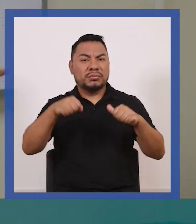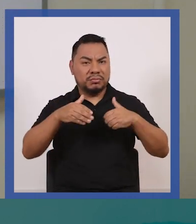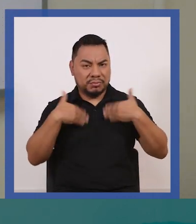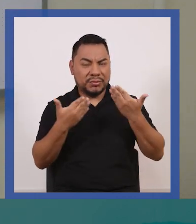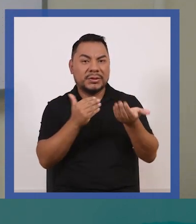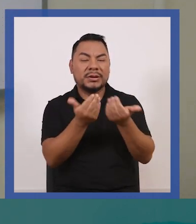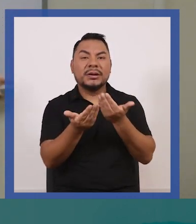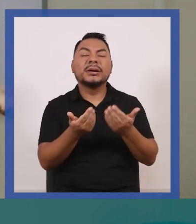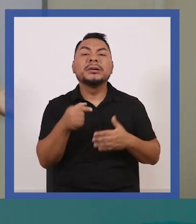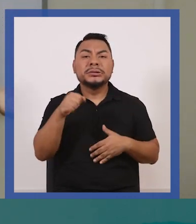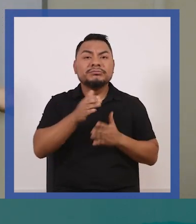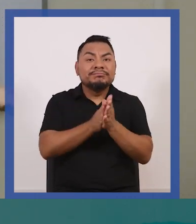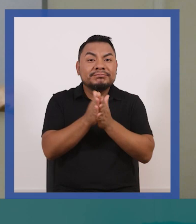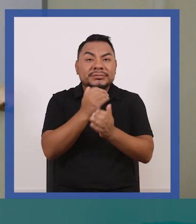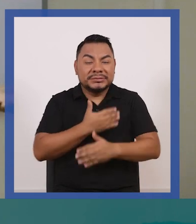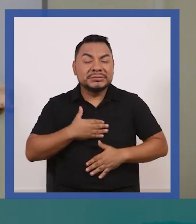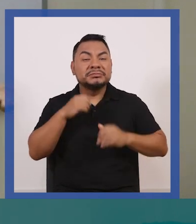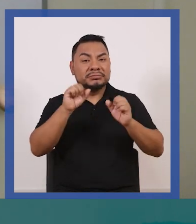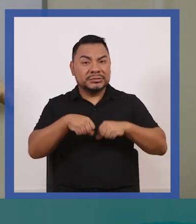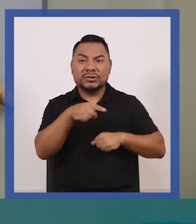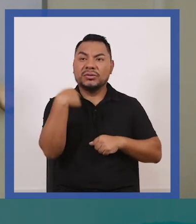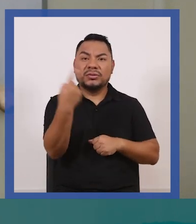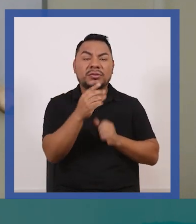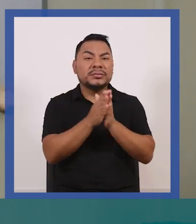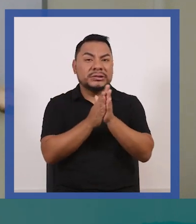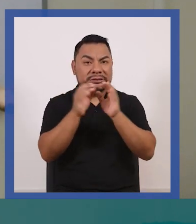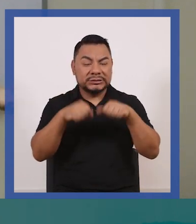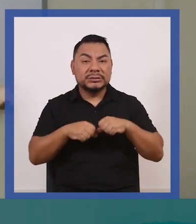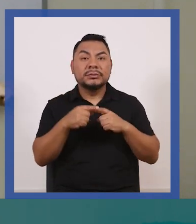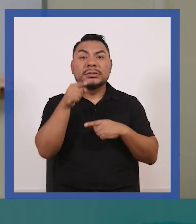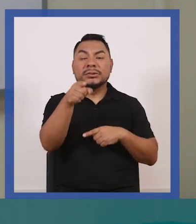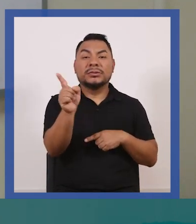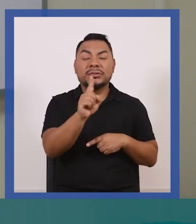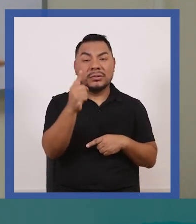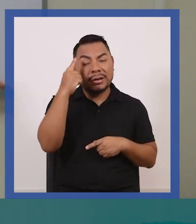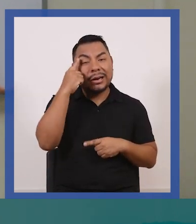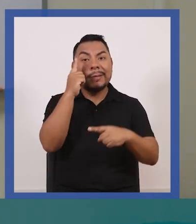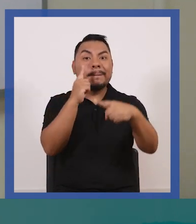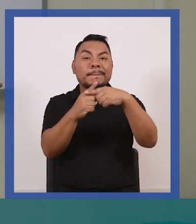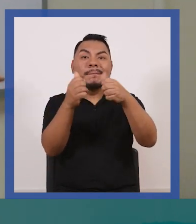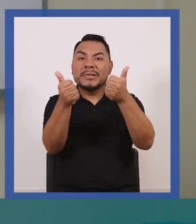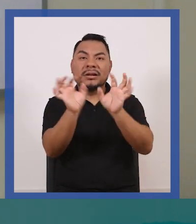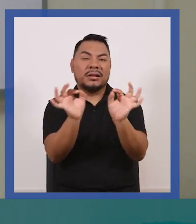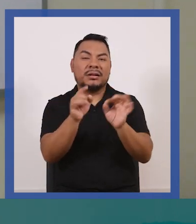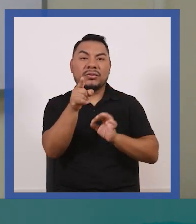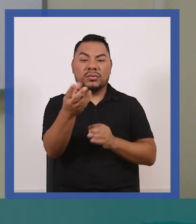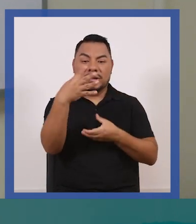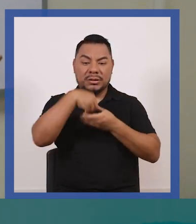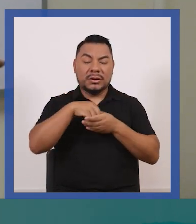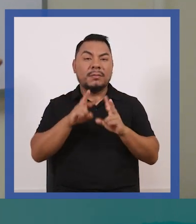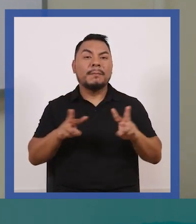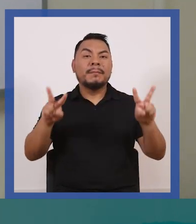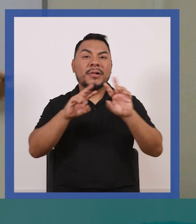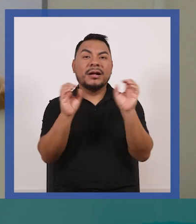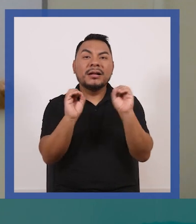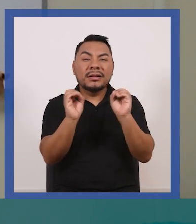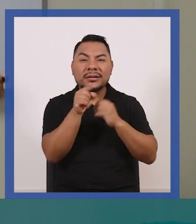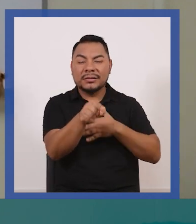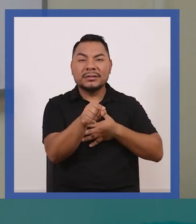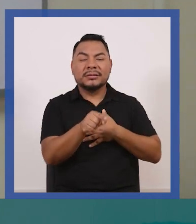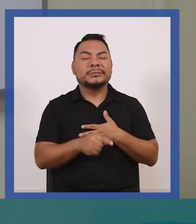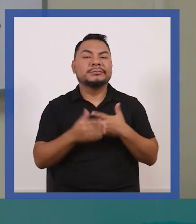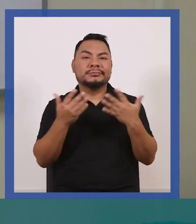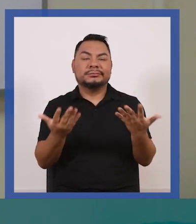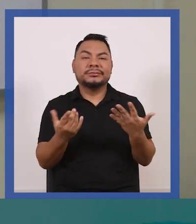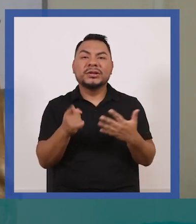las capacidades, las ganas están, todos podemos tener las ganas, pero si tú no eres apto, si dentro de tus valores no está